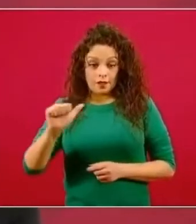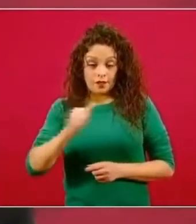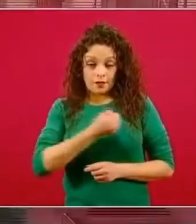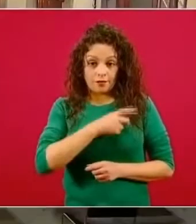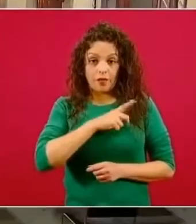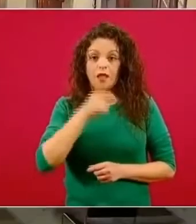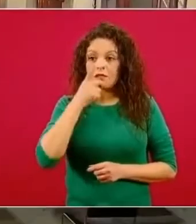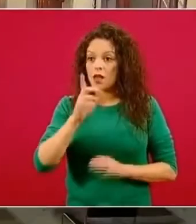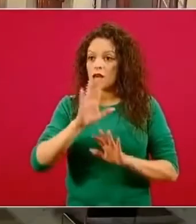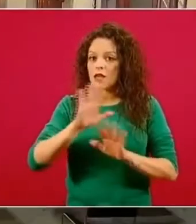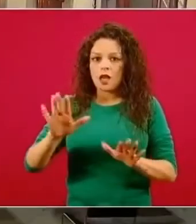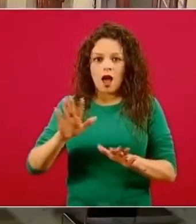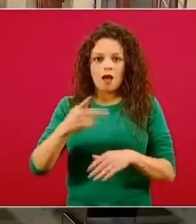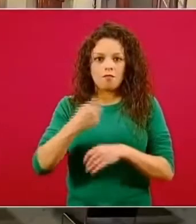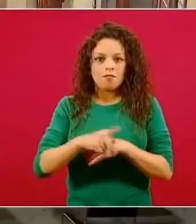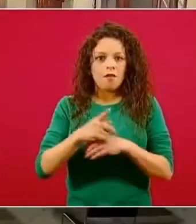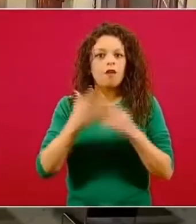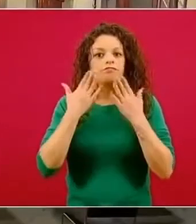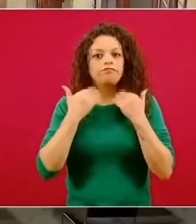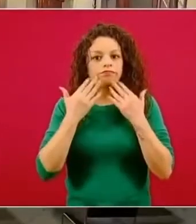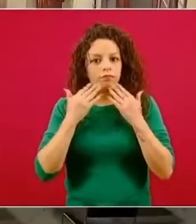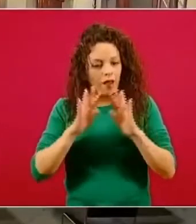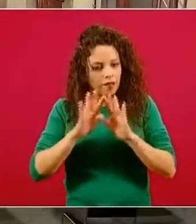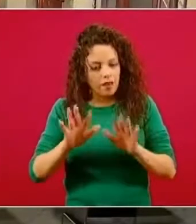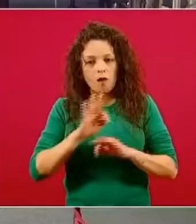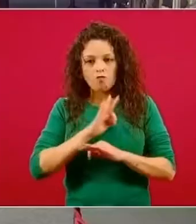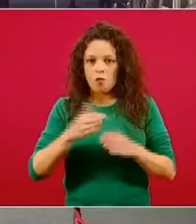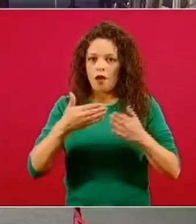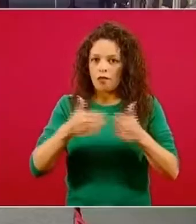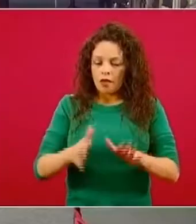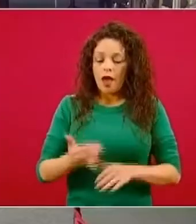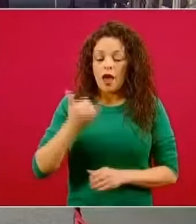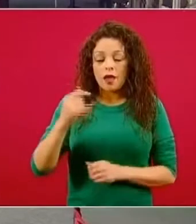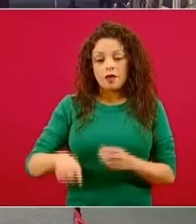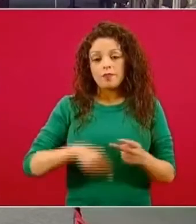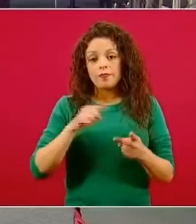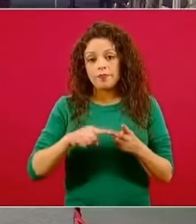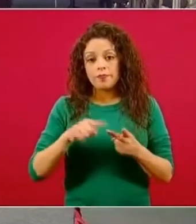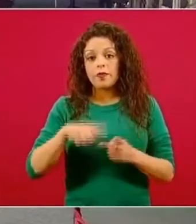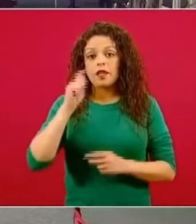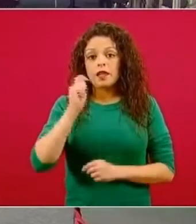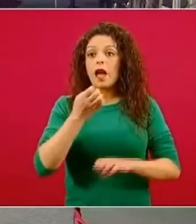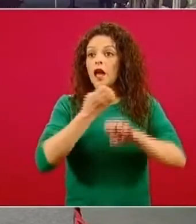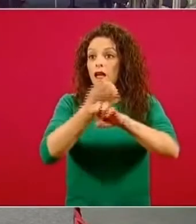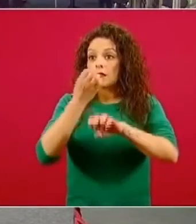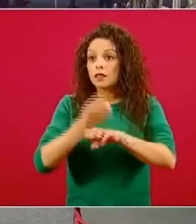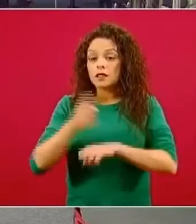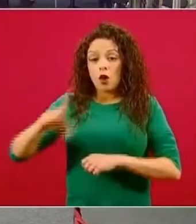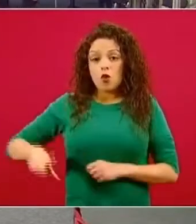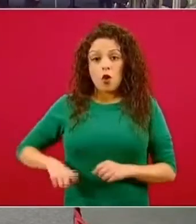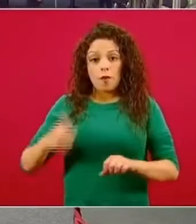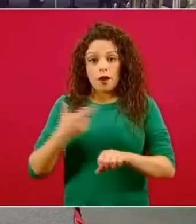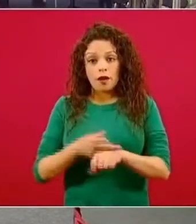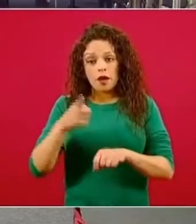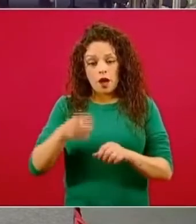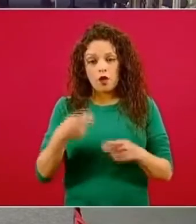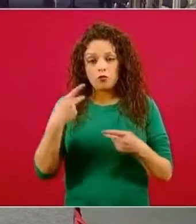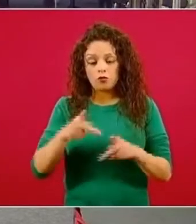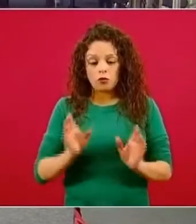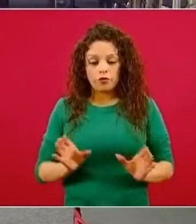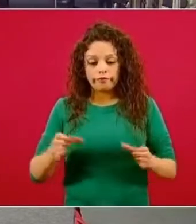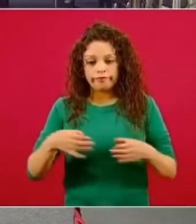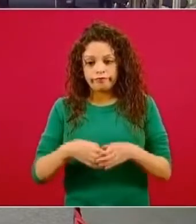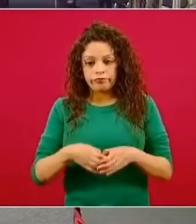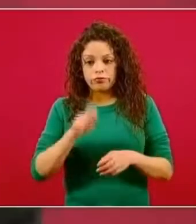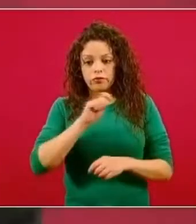El segundo momento lo decide cada estado, lo decide el gobernador del estado, junto con el sector educativo